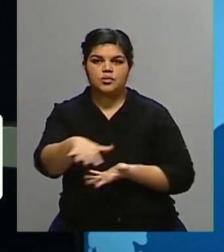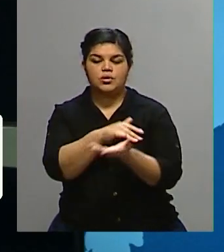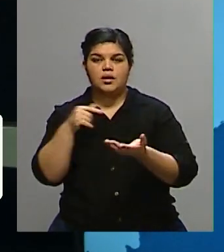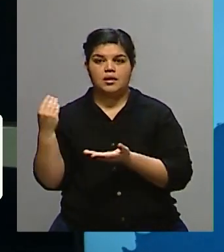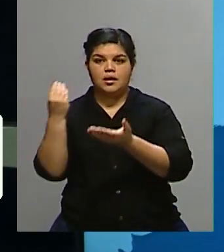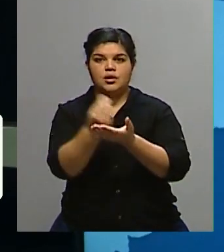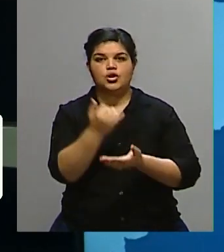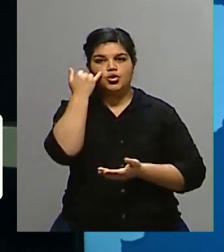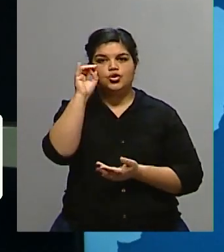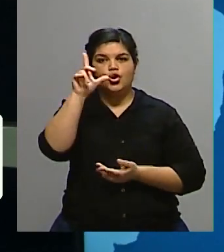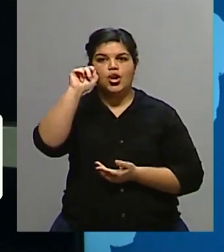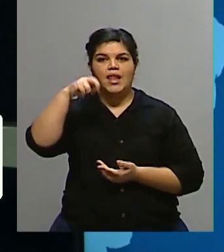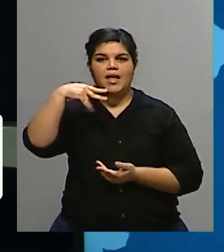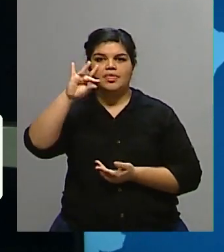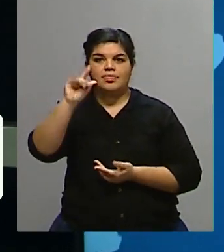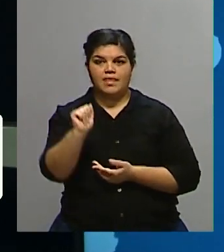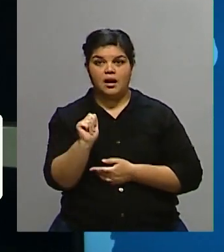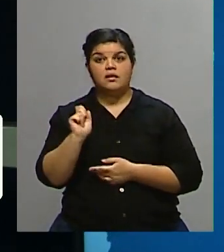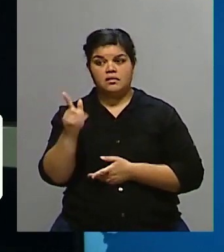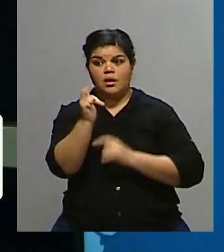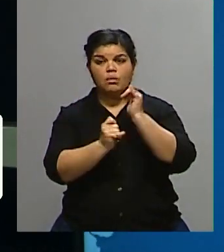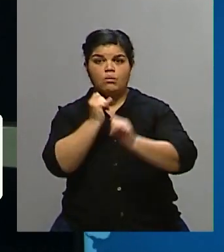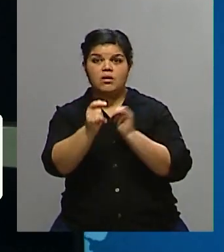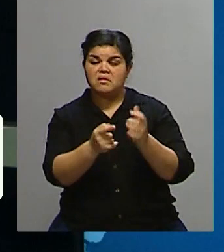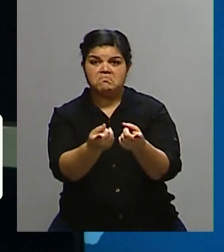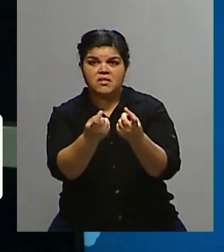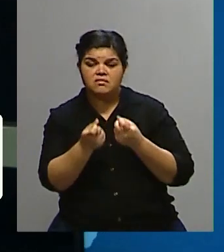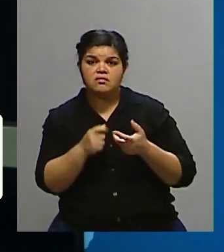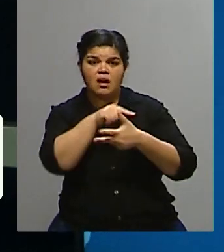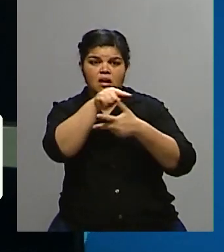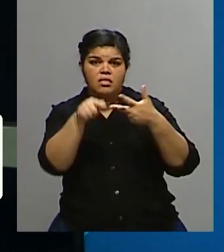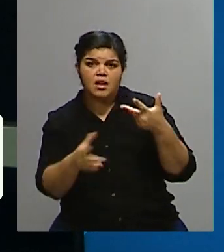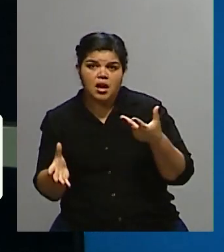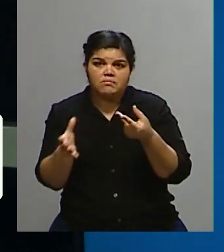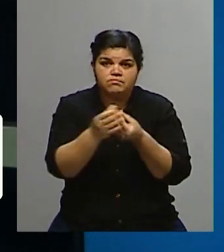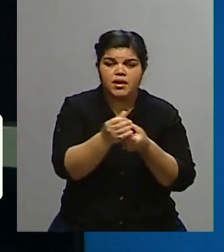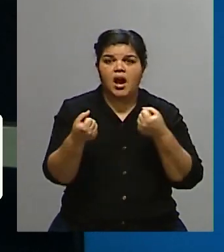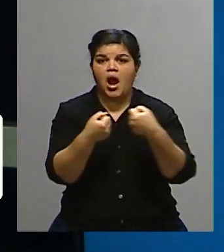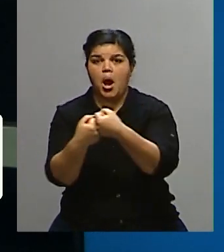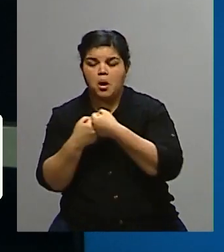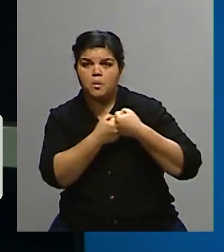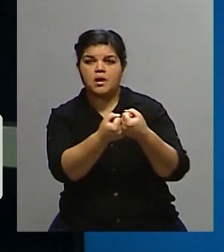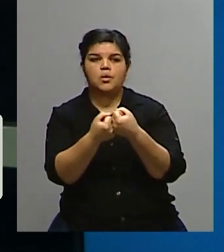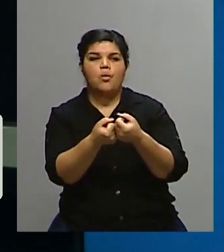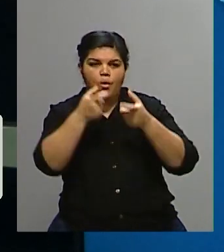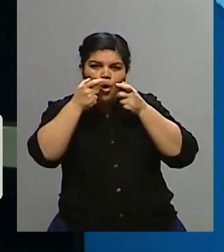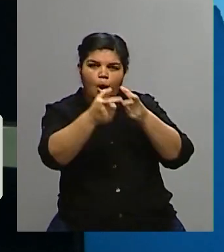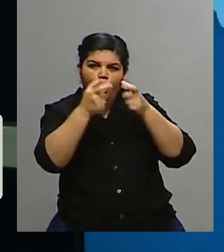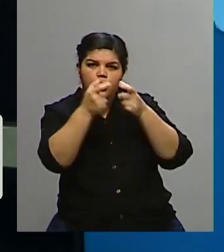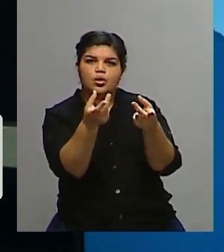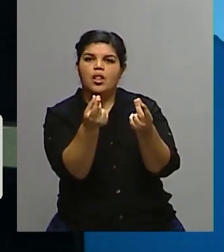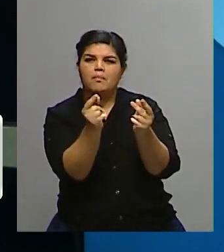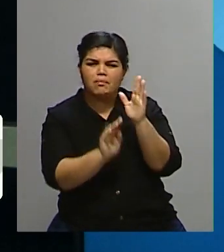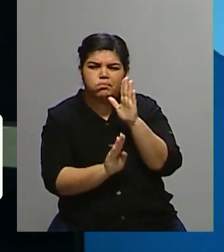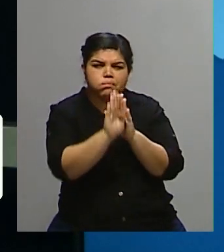Yolanda Díaz, que hablaba de esto, ¿no? Básicamente un acuerdo de precios, regulación del precio, básicamente también es eso. Algo